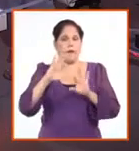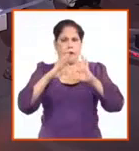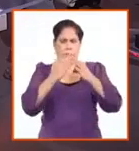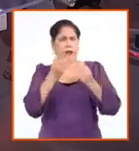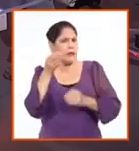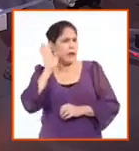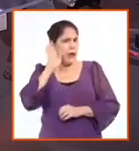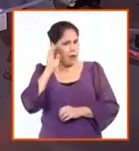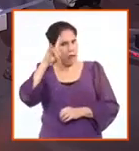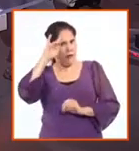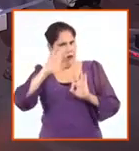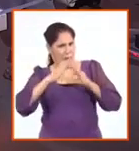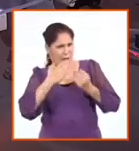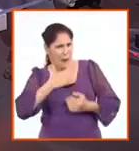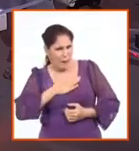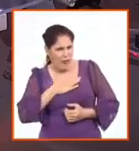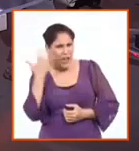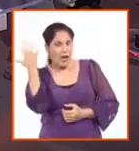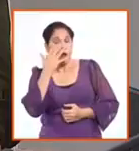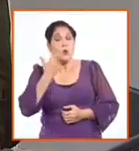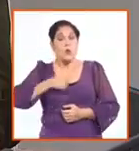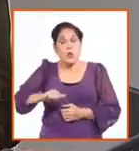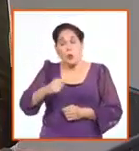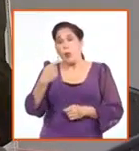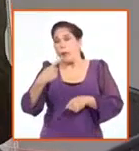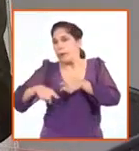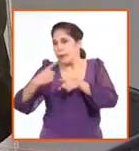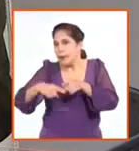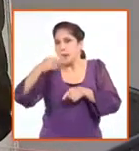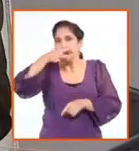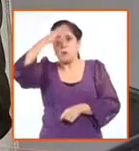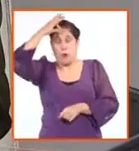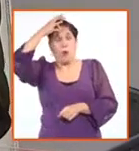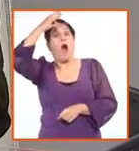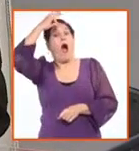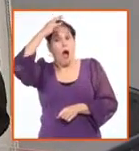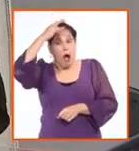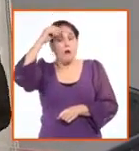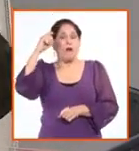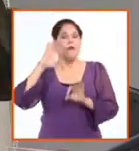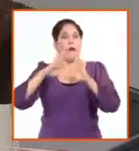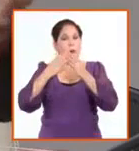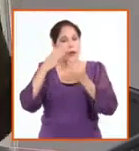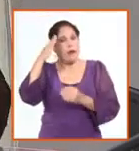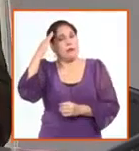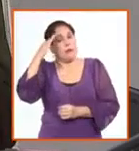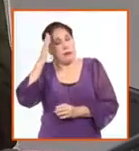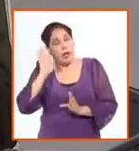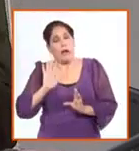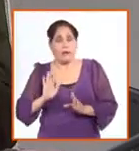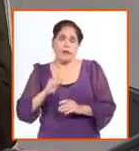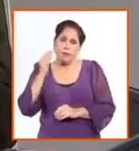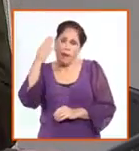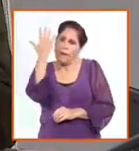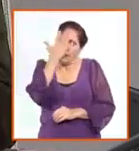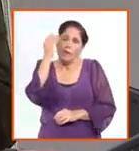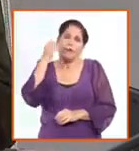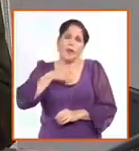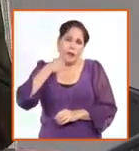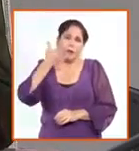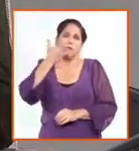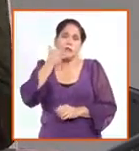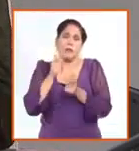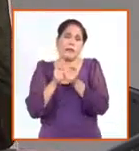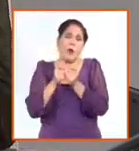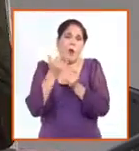Cuando llegamos, a veces las familias ya conocen, la vía de la telefonía móvil, pero